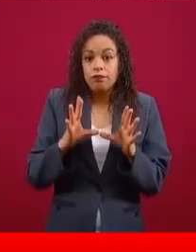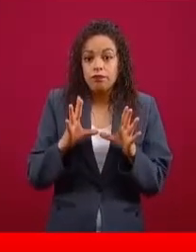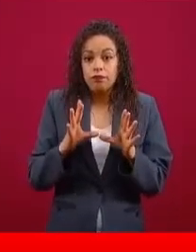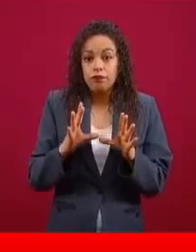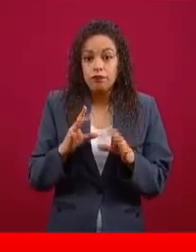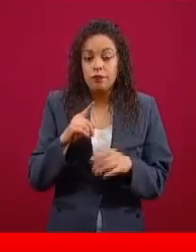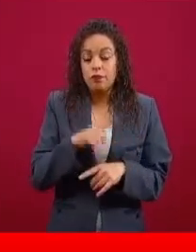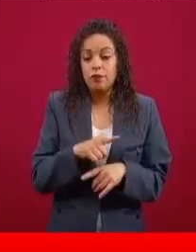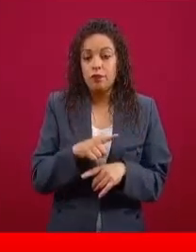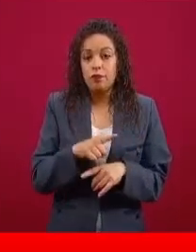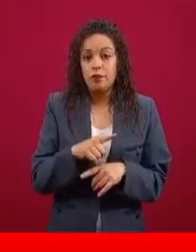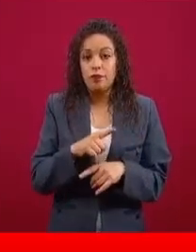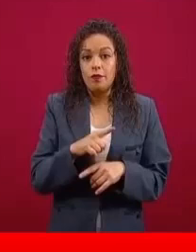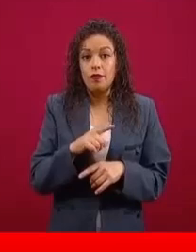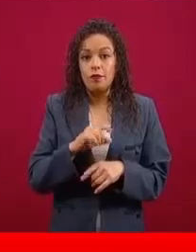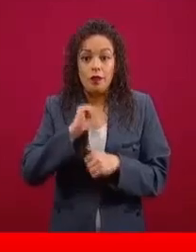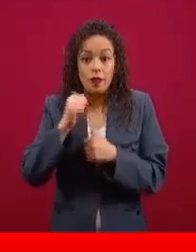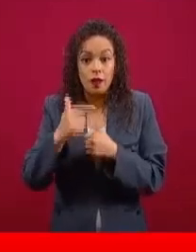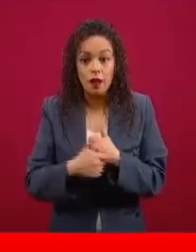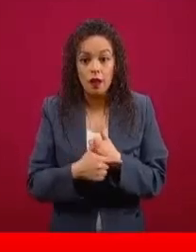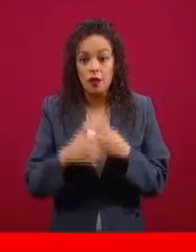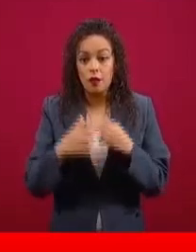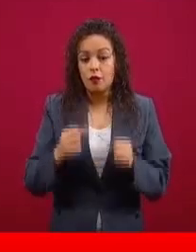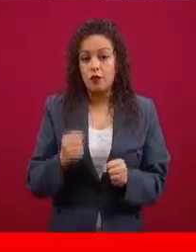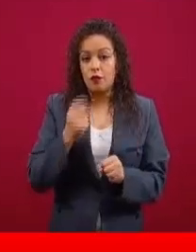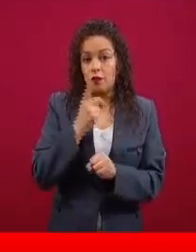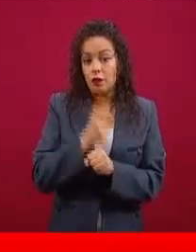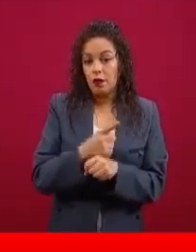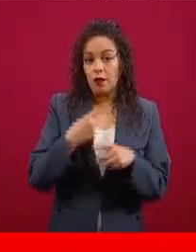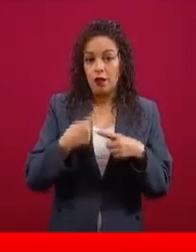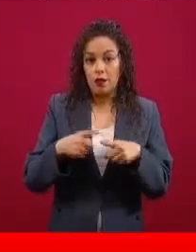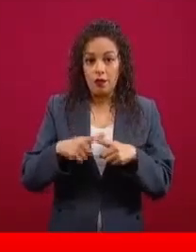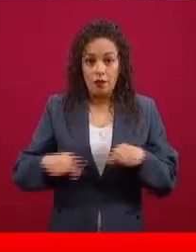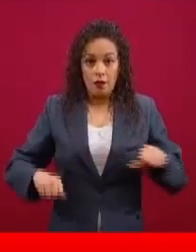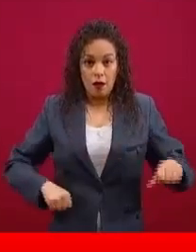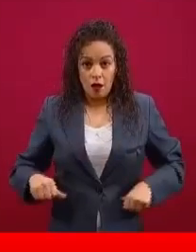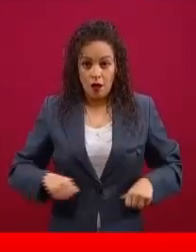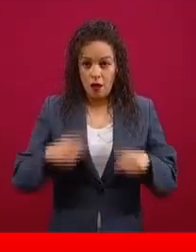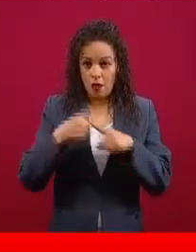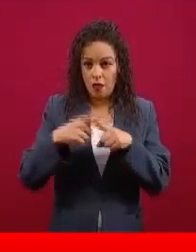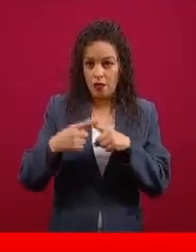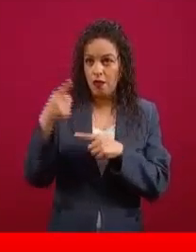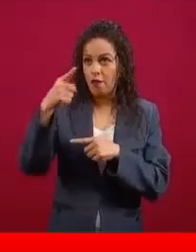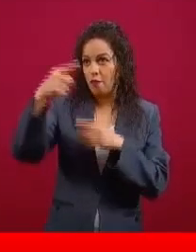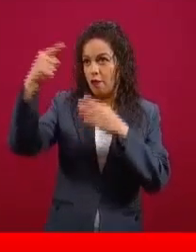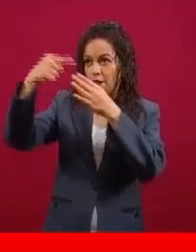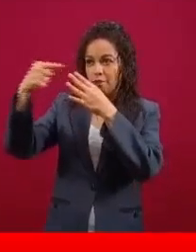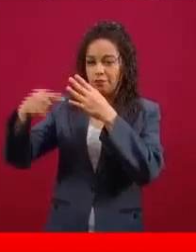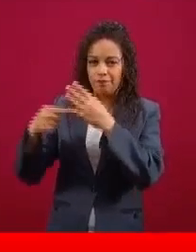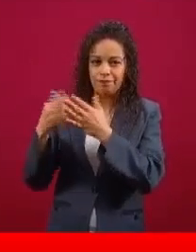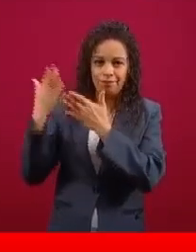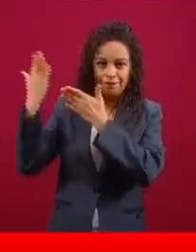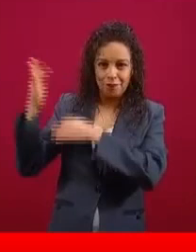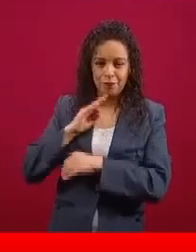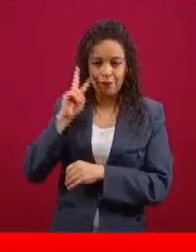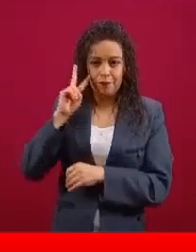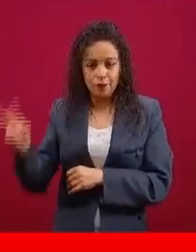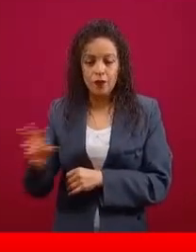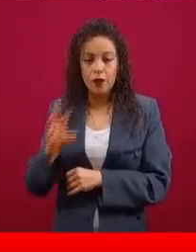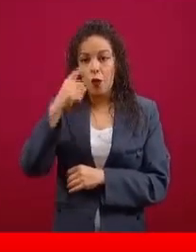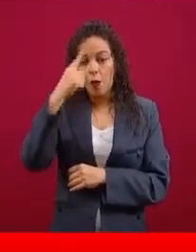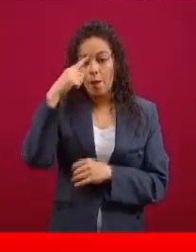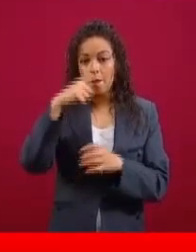ámbito de la seguridad en otras misiones diferentes a estas o reforzando por algún motivo estas